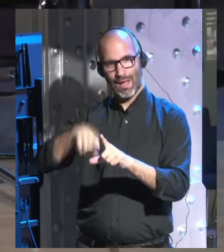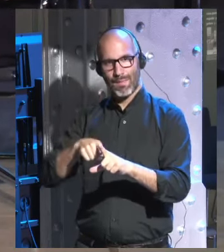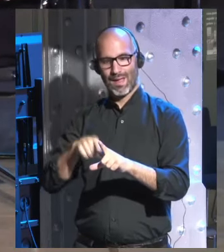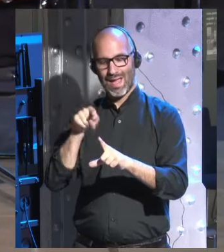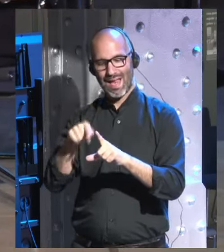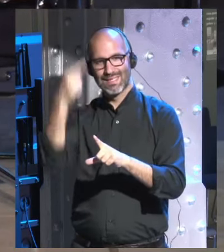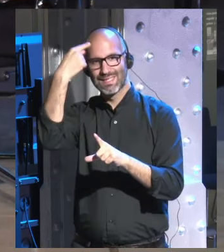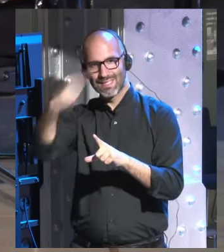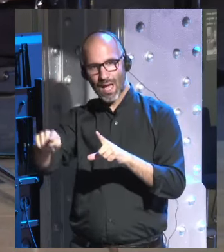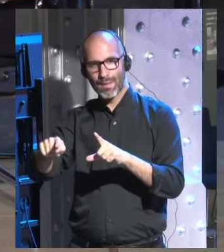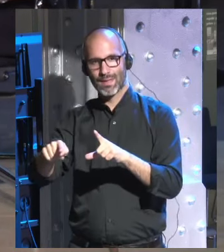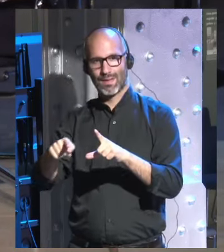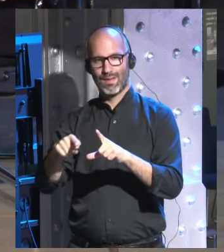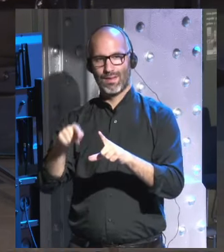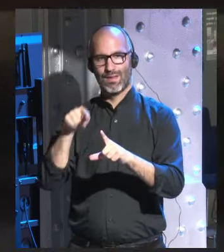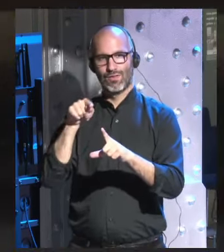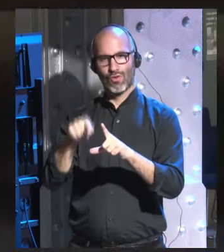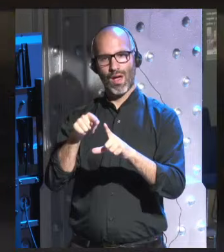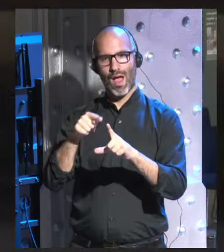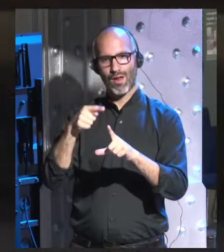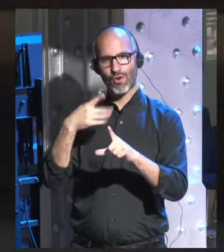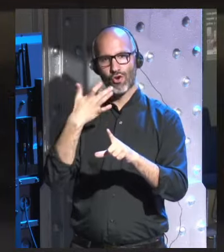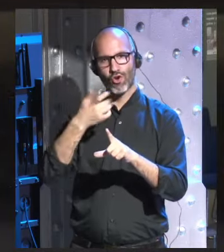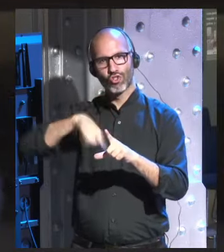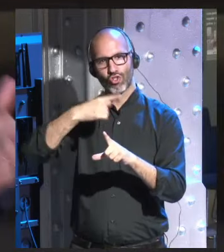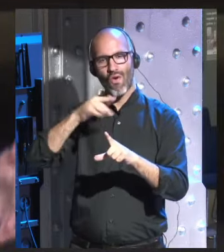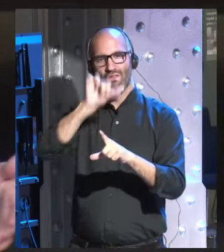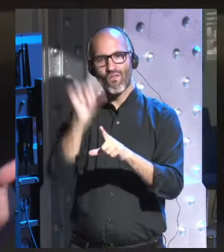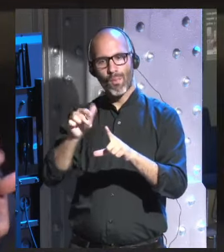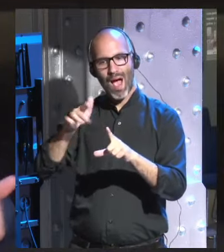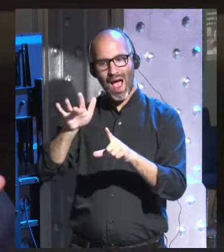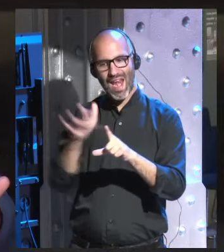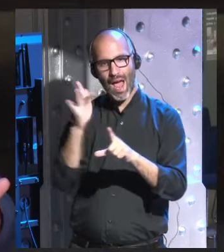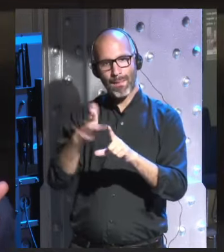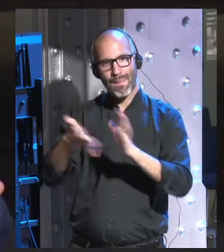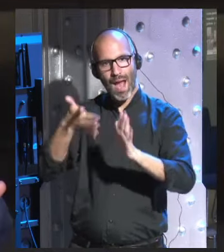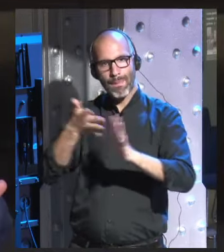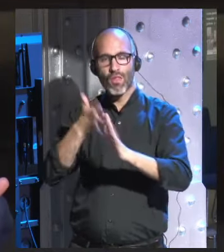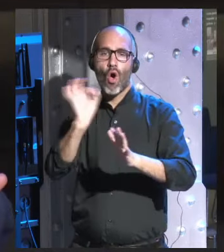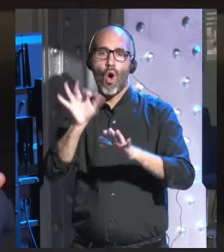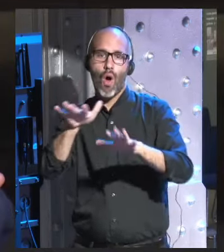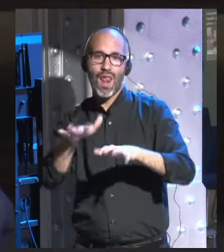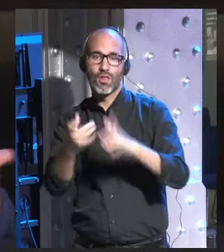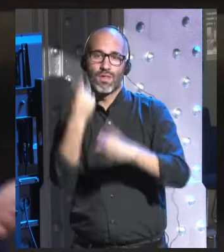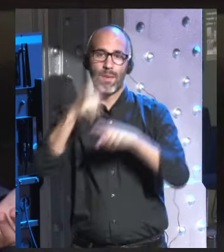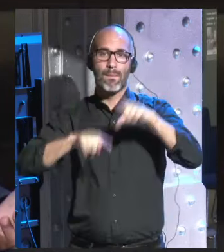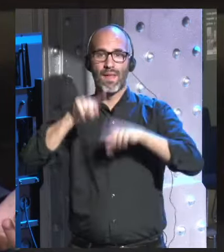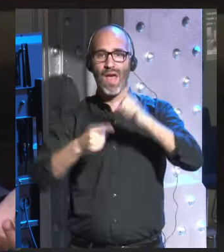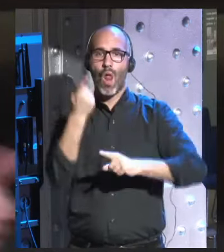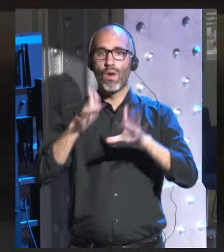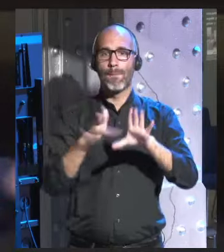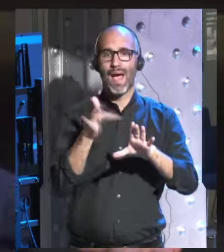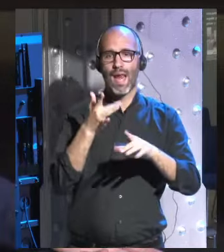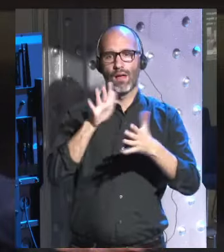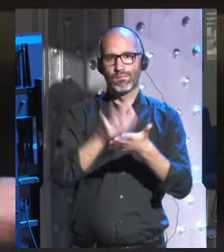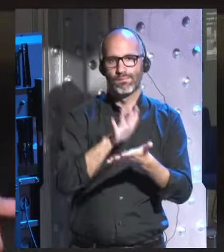kindle sabe con qué rapidez leemos cada página algunas páginas muy rápidas algunas páginas